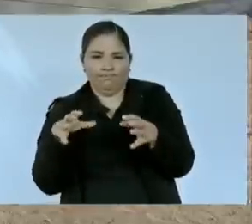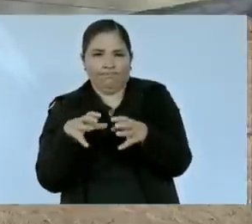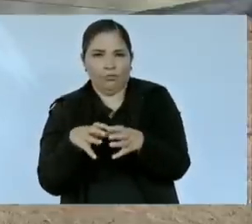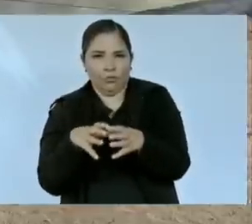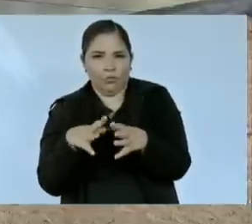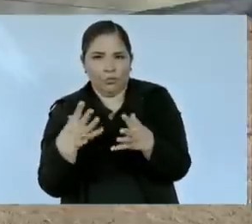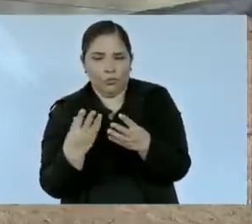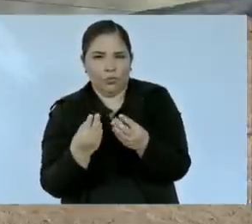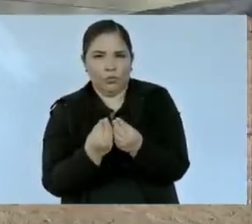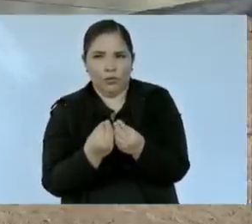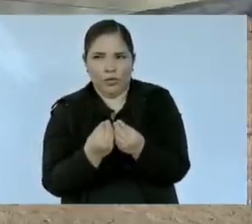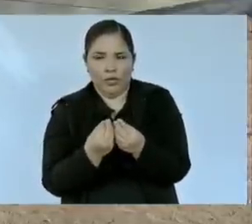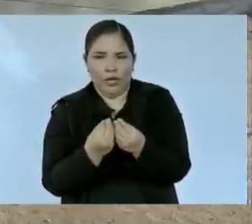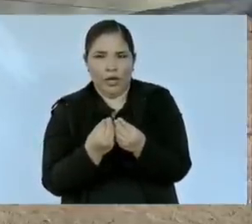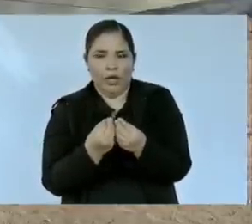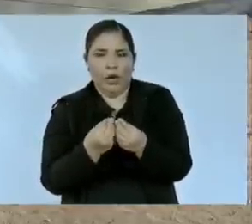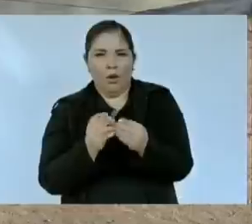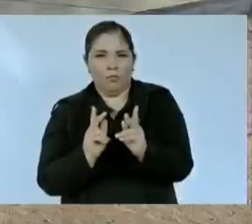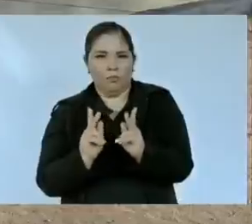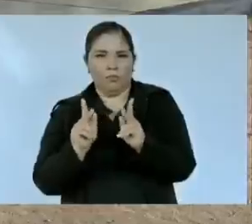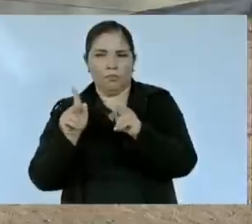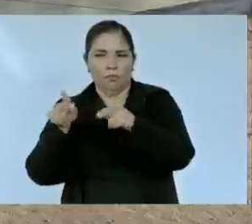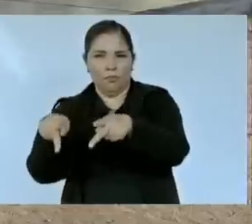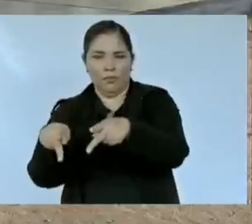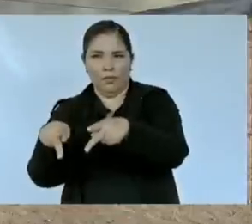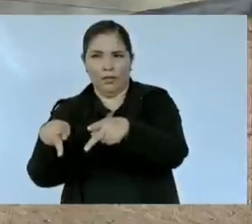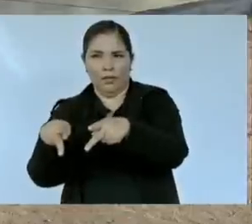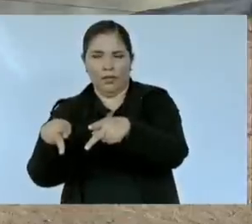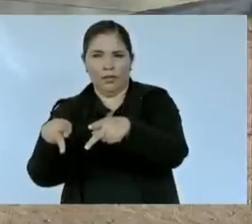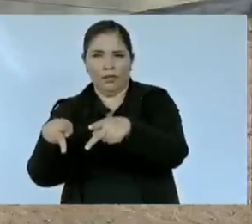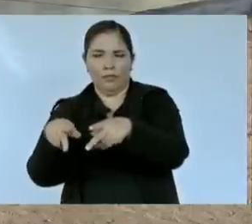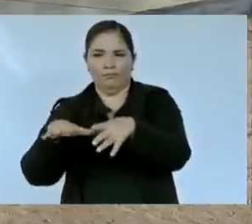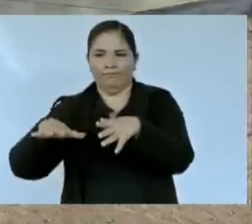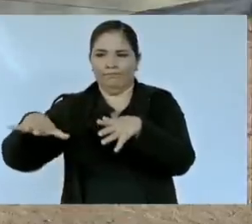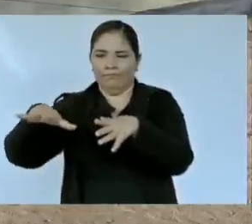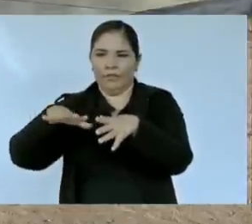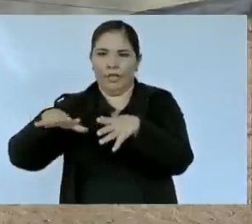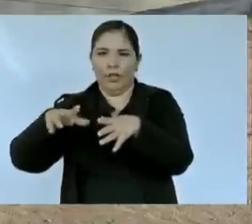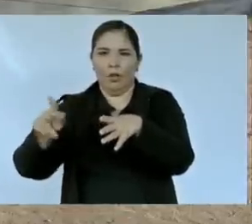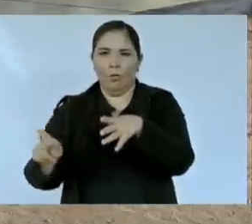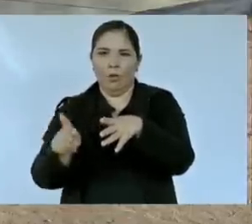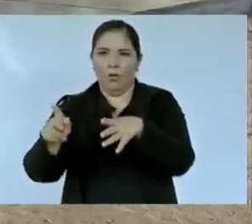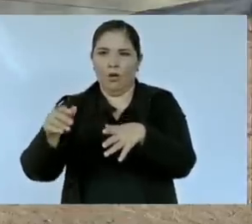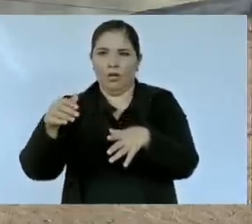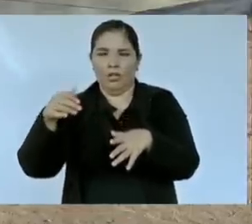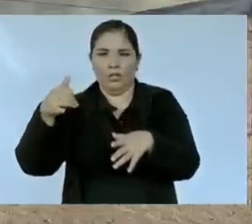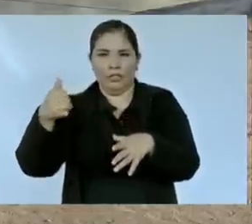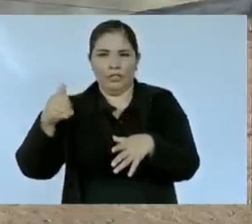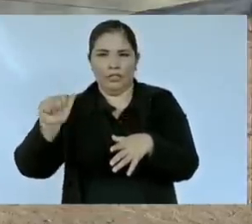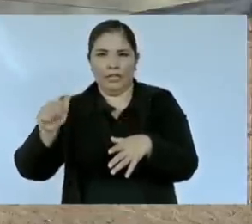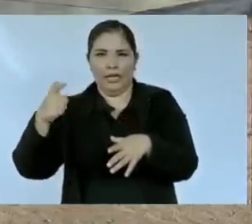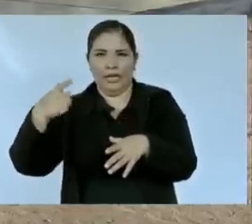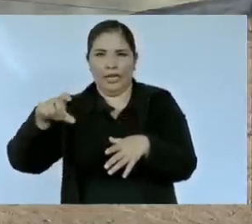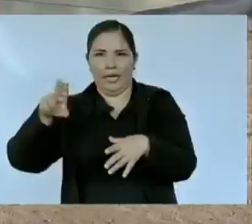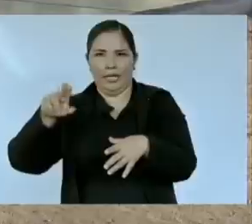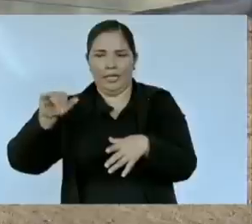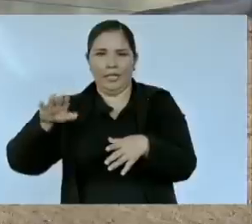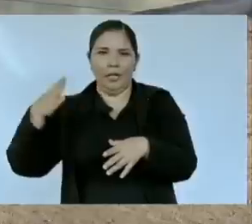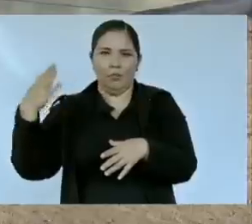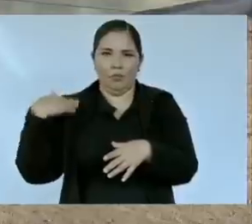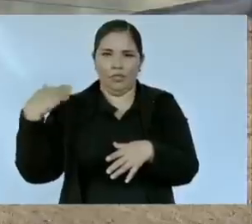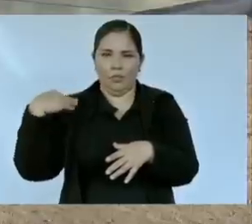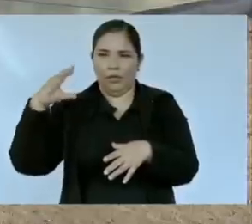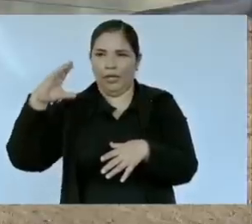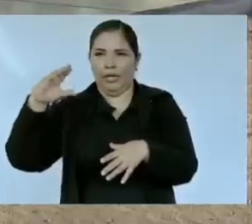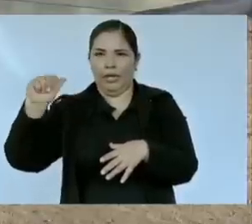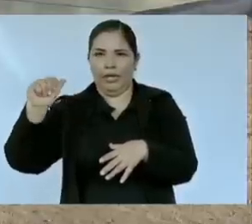en el panteón de los pueblos yaquis en el municipio de Cajeme en Sonora